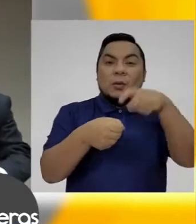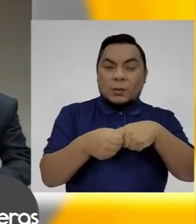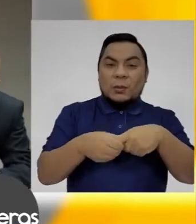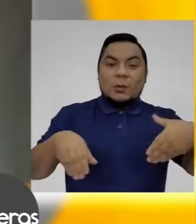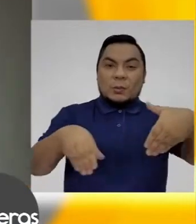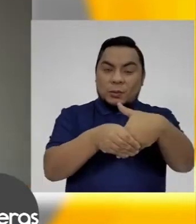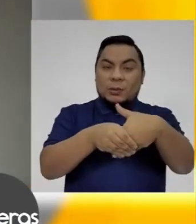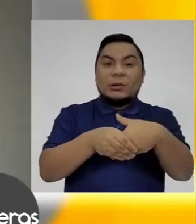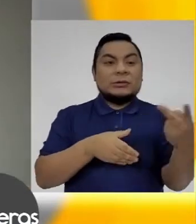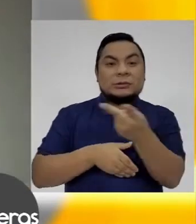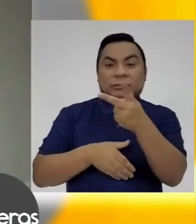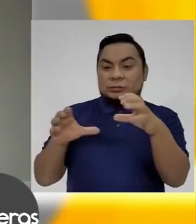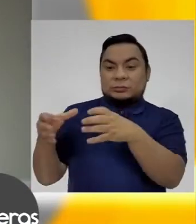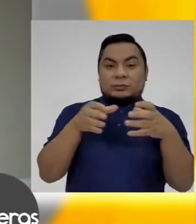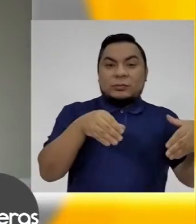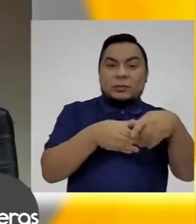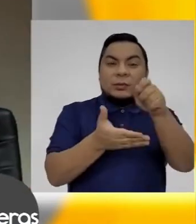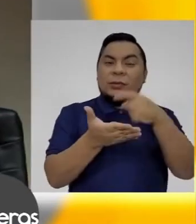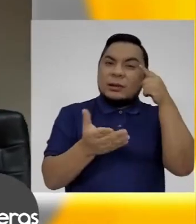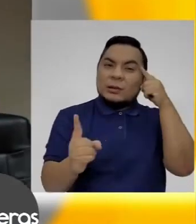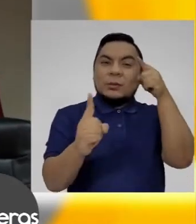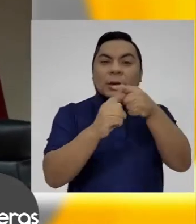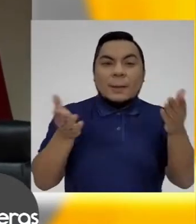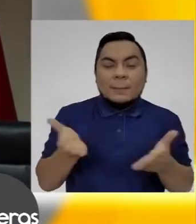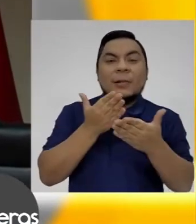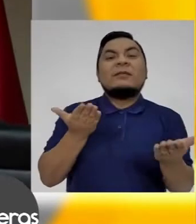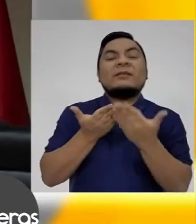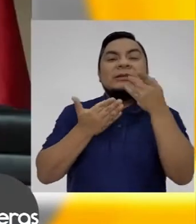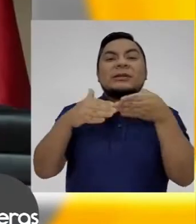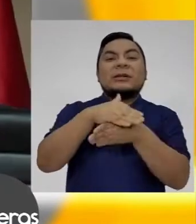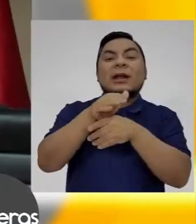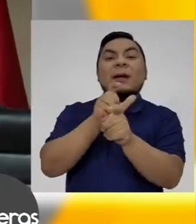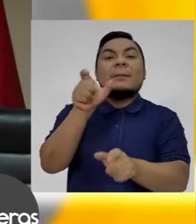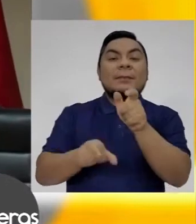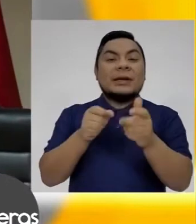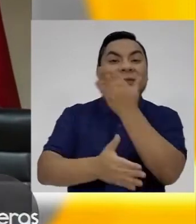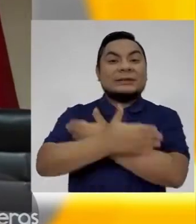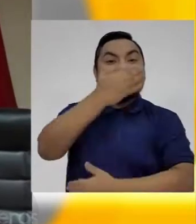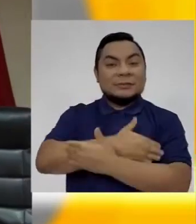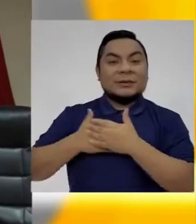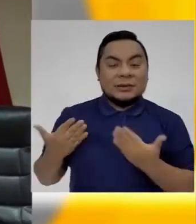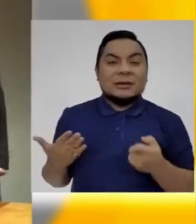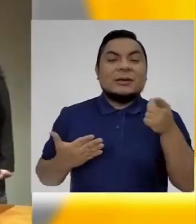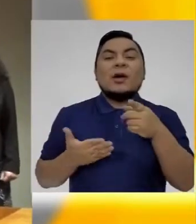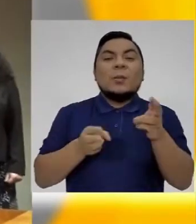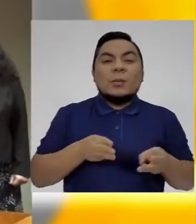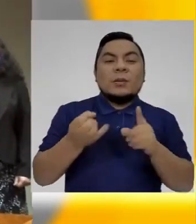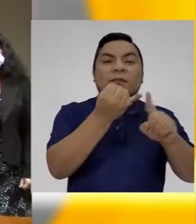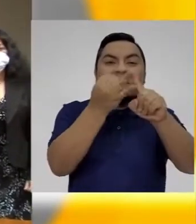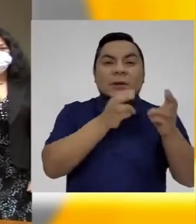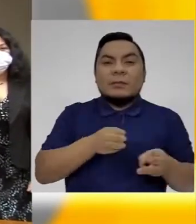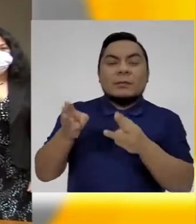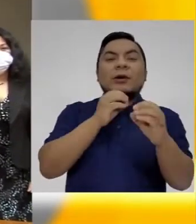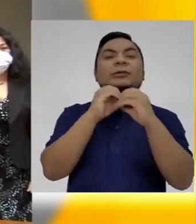cooperación interinstitucional con el objetivo de promover y facilitar el acceso de las personas con discapacidad a mecanismos